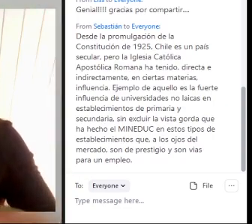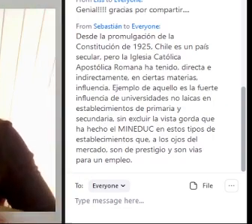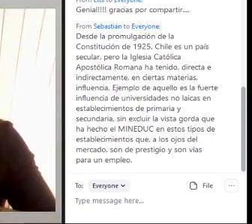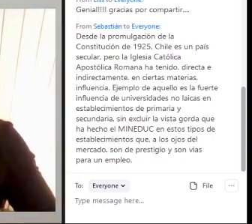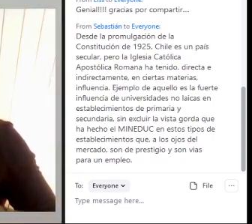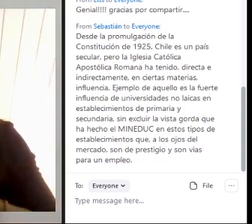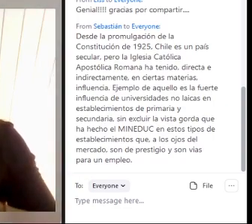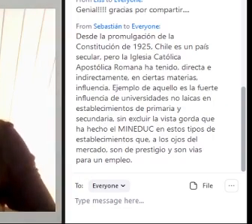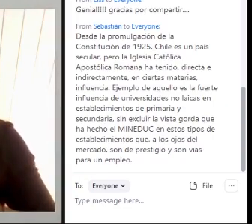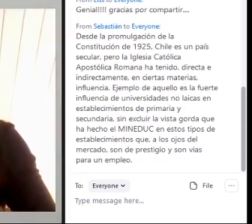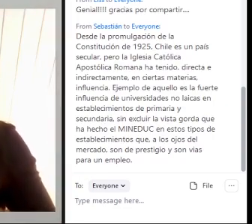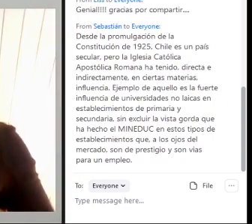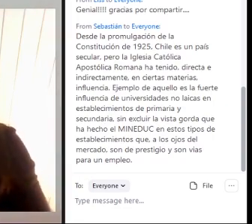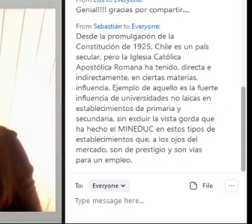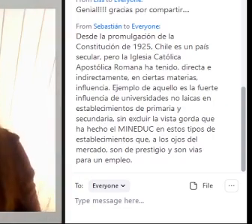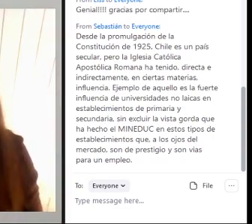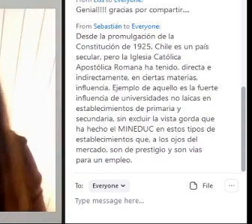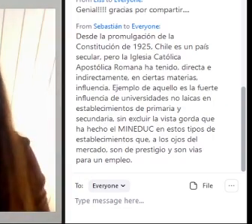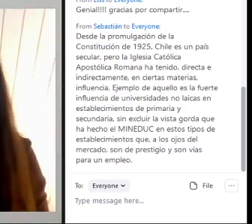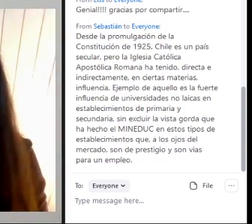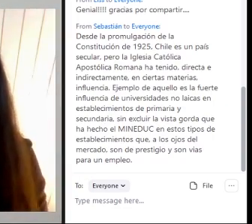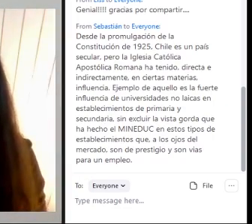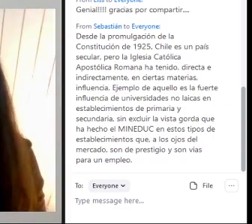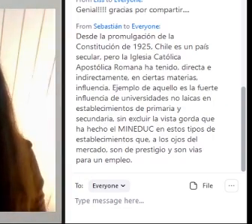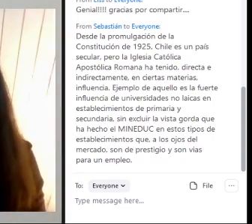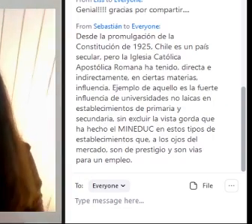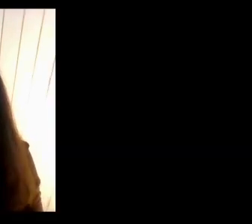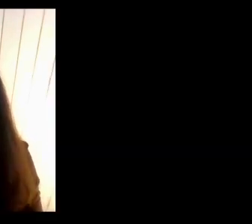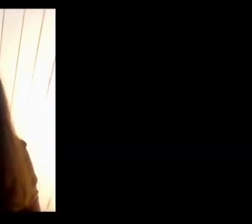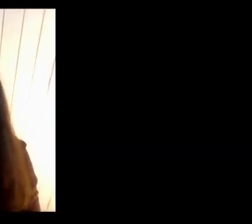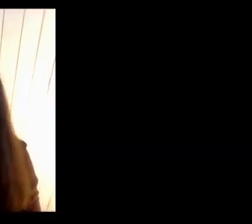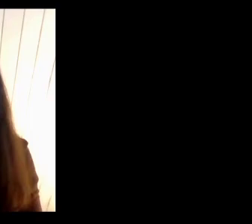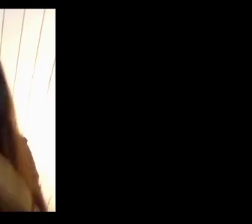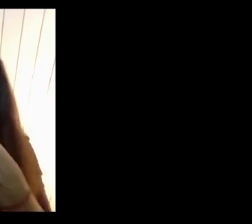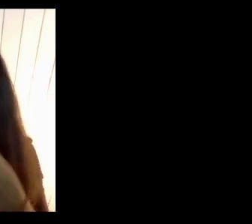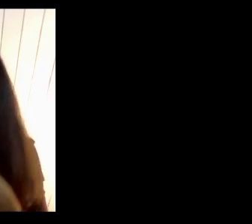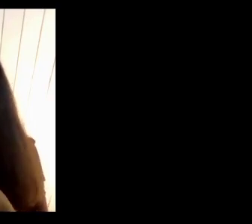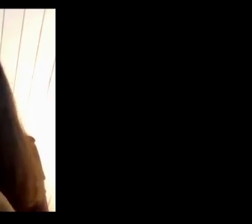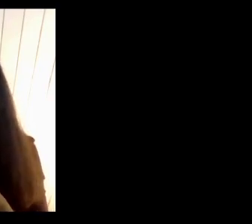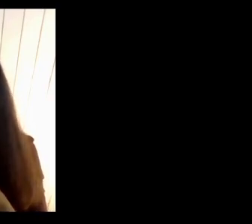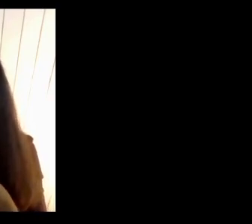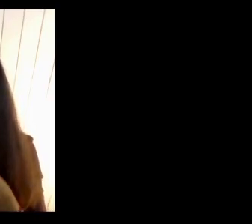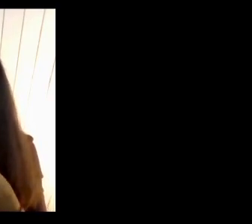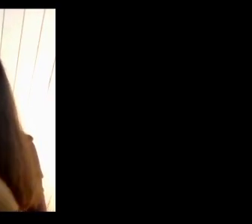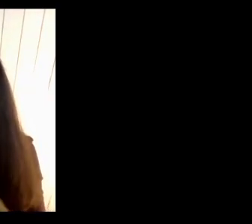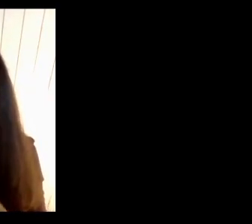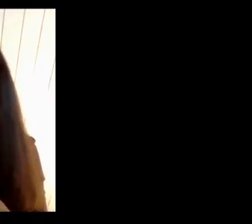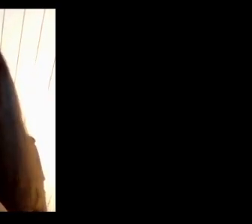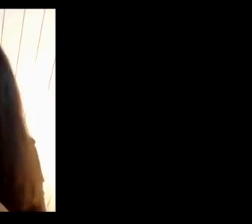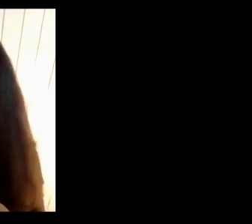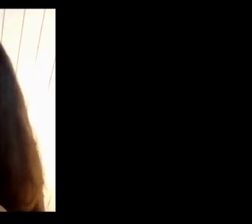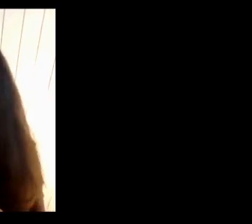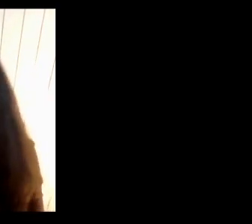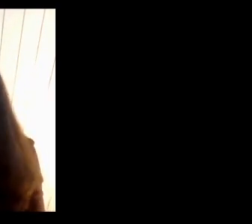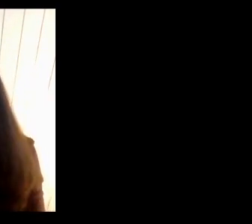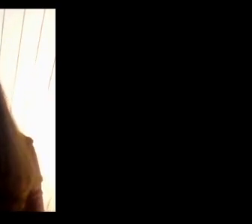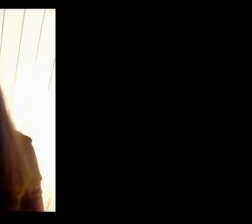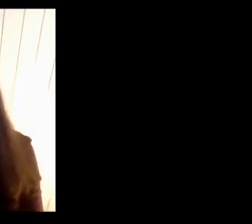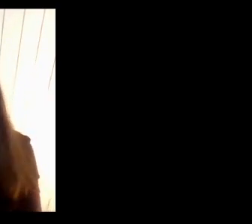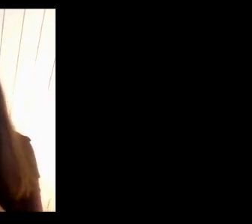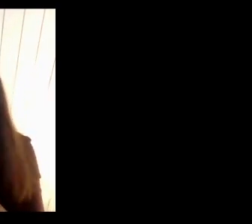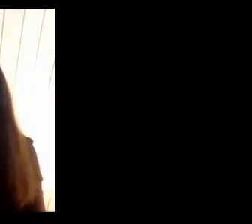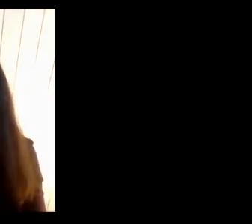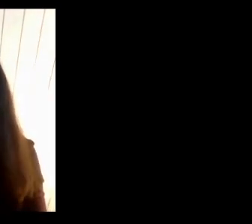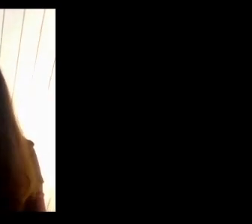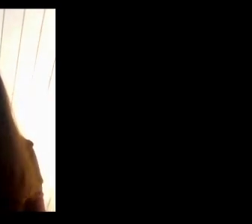Estaban haciendo otras cosas Que determinaba Culturalmente Que debían hacer Y eso es siempre importante Hay harto Yo diría que hemos avanzado